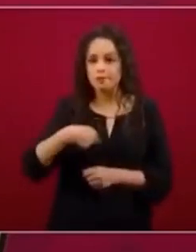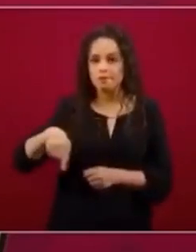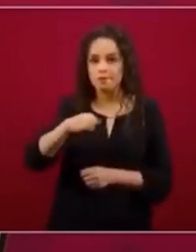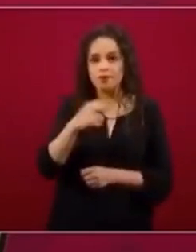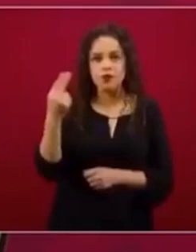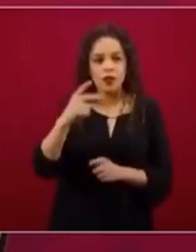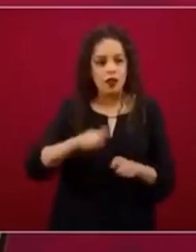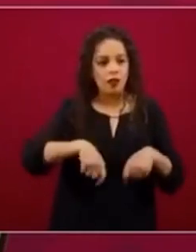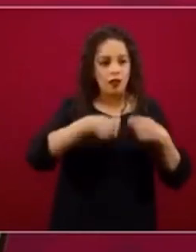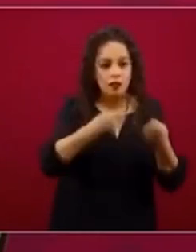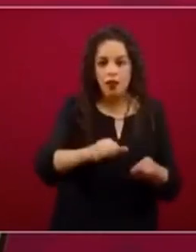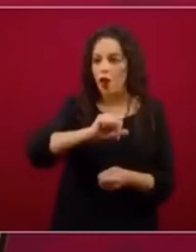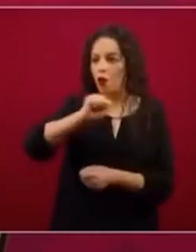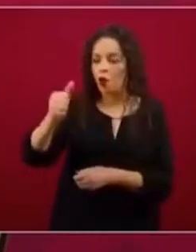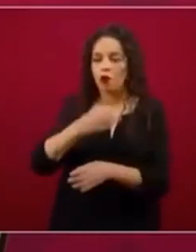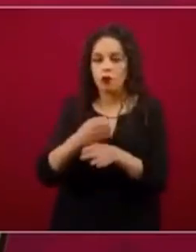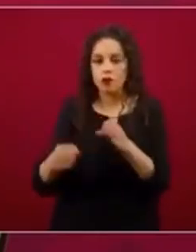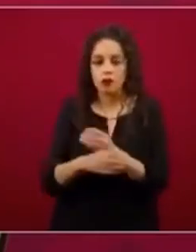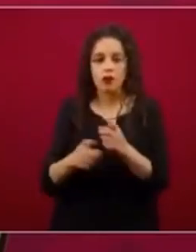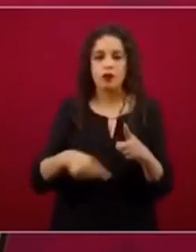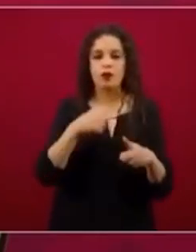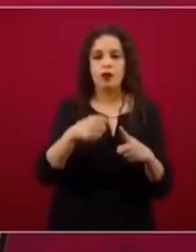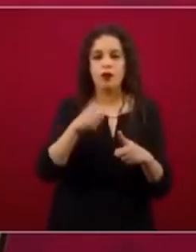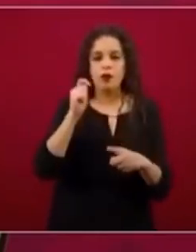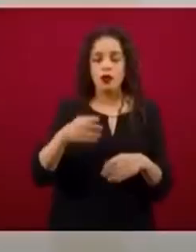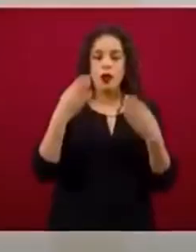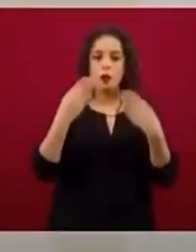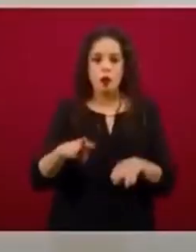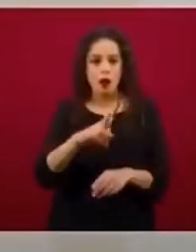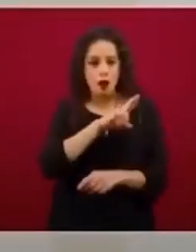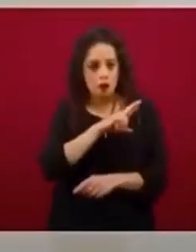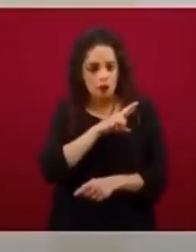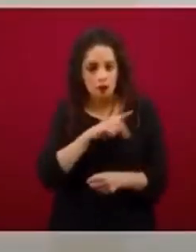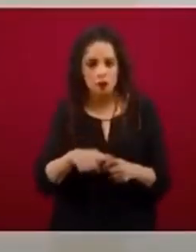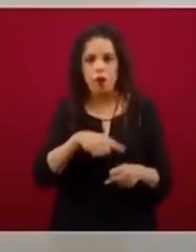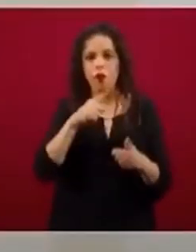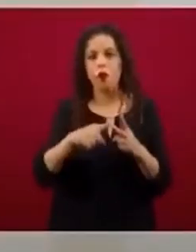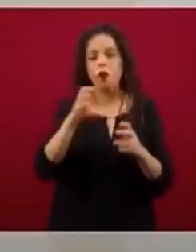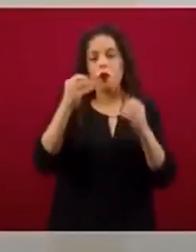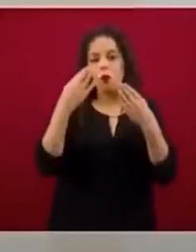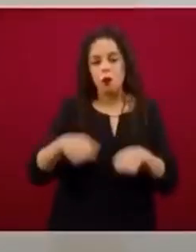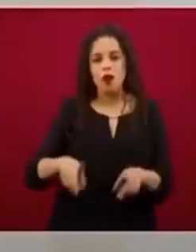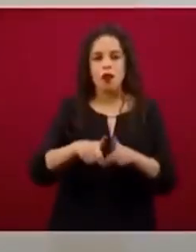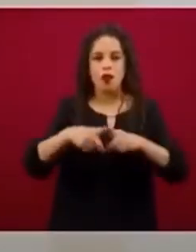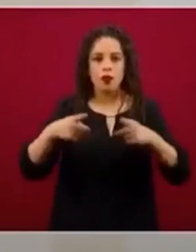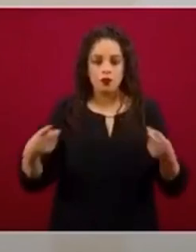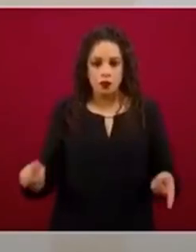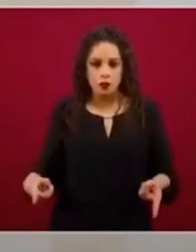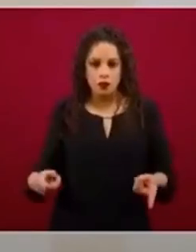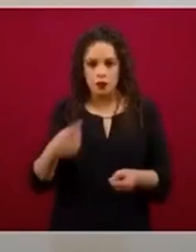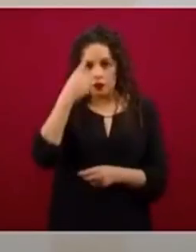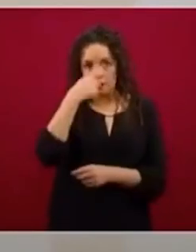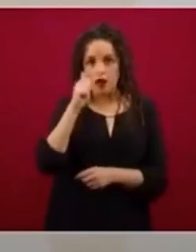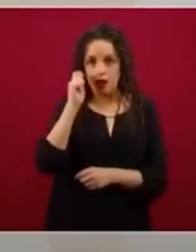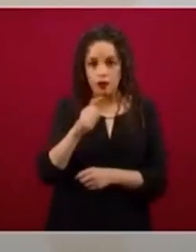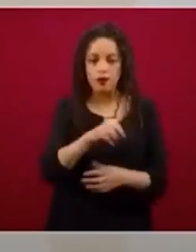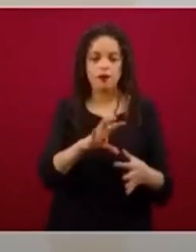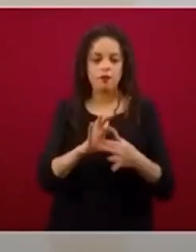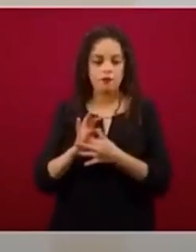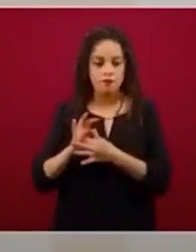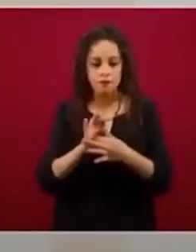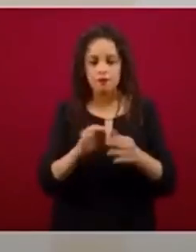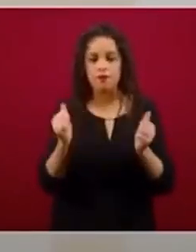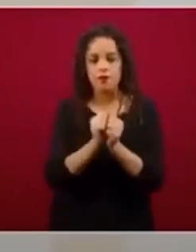en otros espacios, en la banca privada, en la banca de desarrollo, pero y darle el acompañamiento de todo el resto.